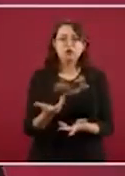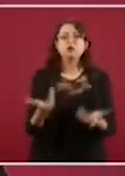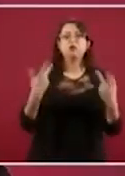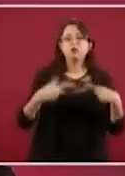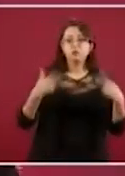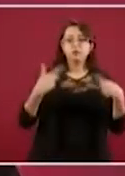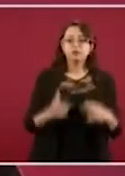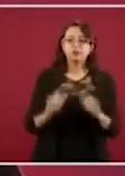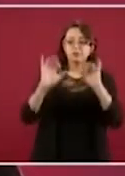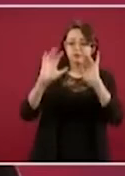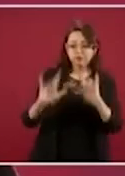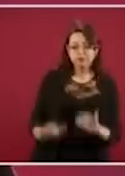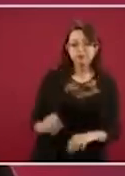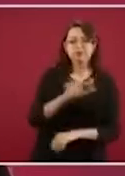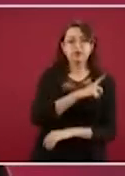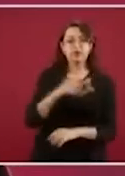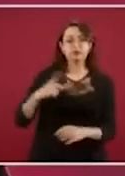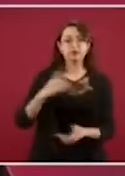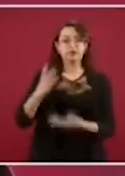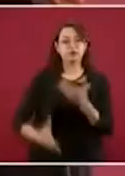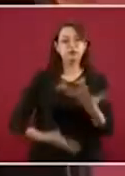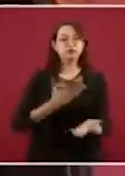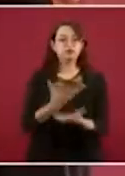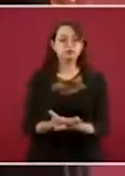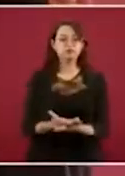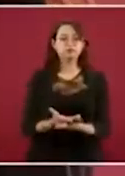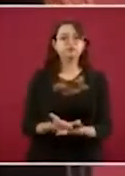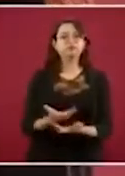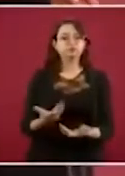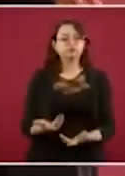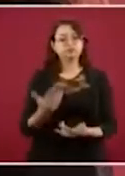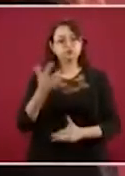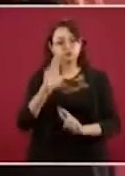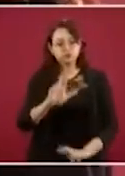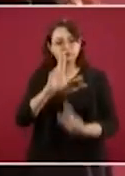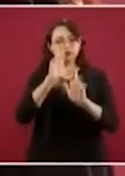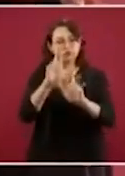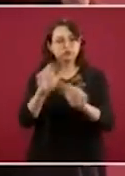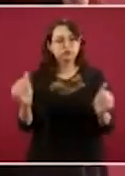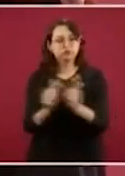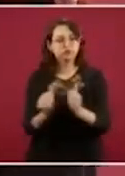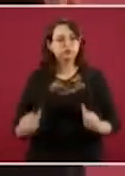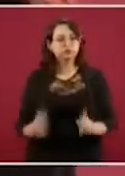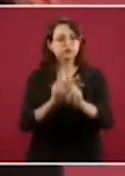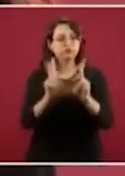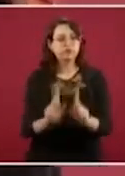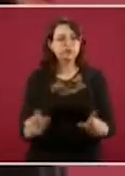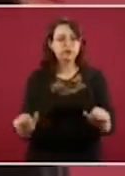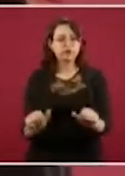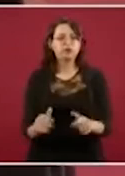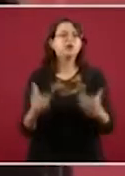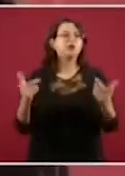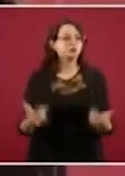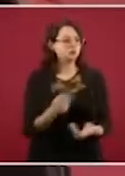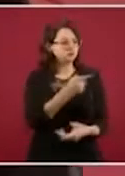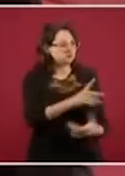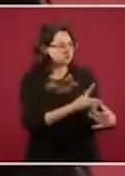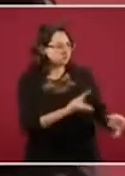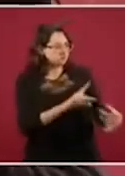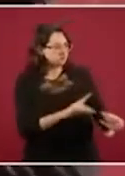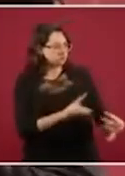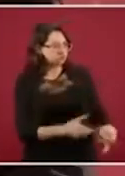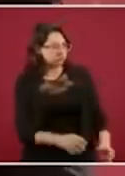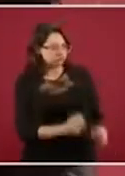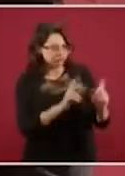los ciudadanos lo hagan por escrito y de manera respetuosa y pacífica, así lo establece. Entonces, por eso lo hacemos de esa manera.